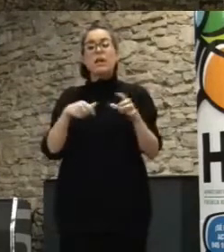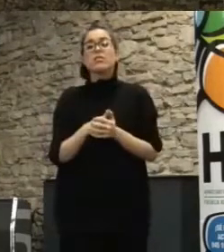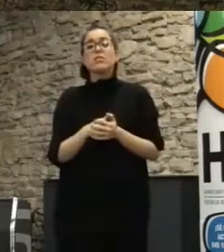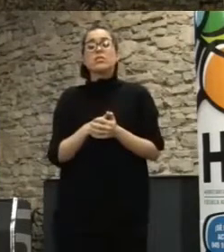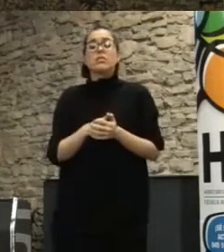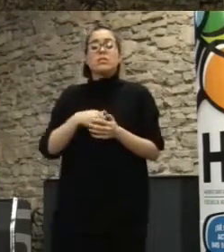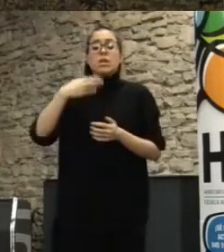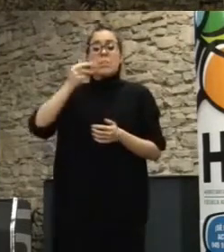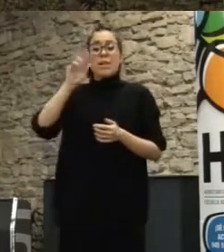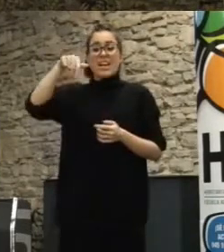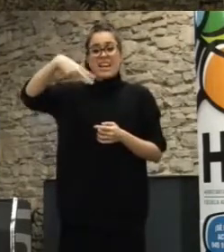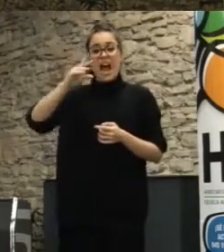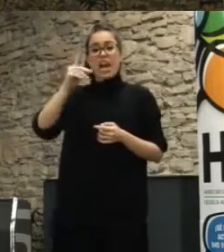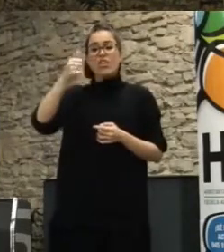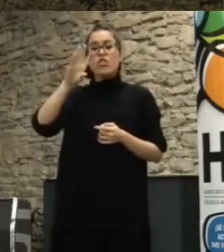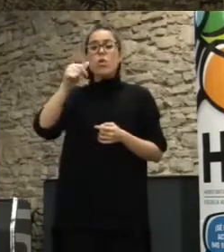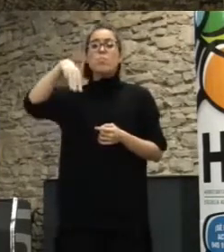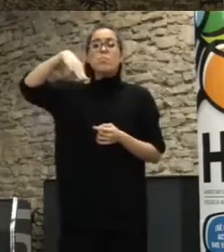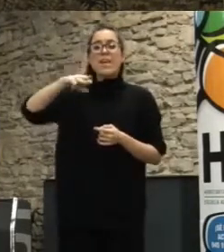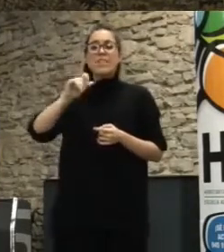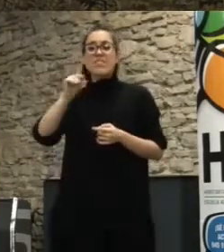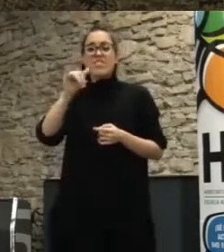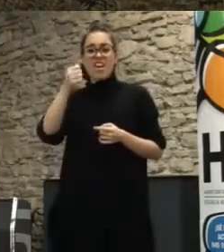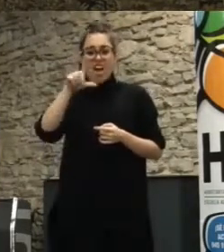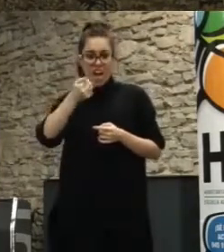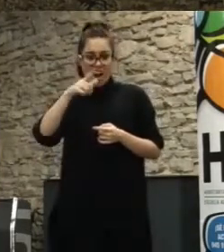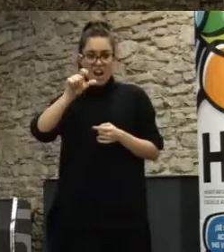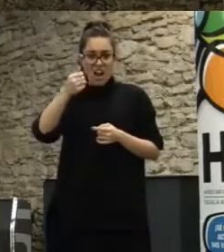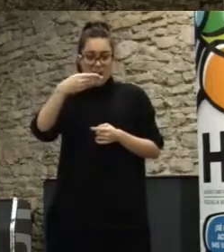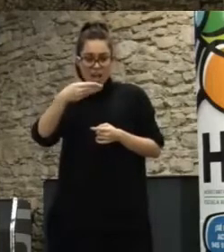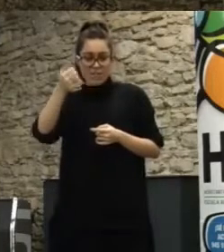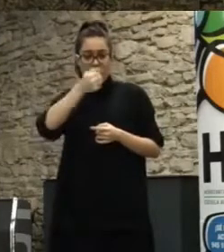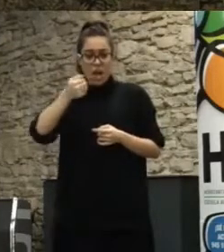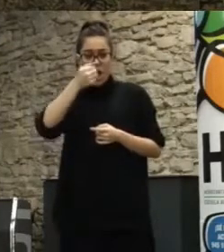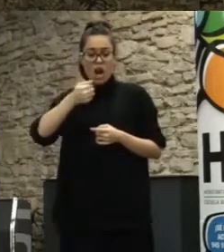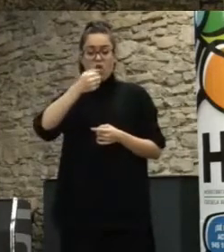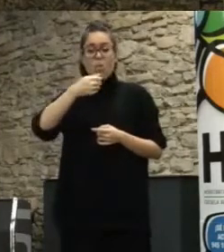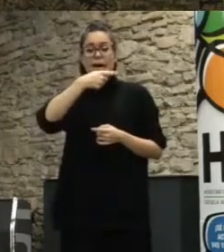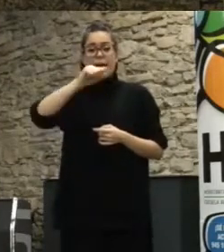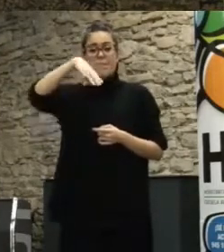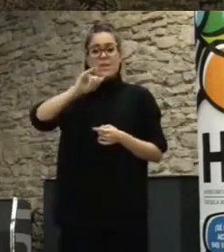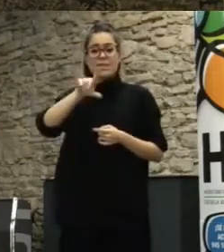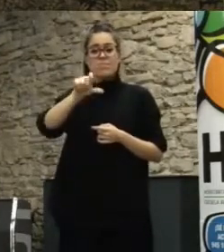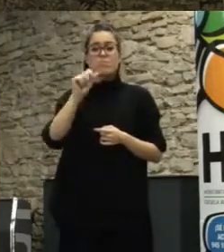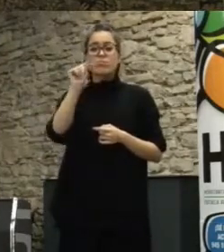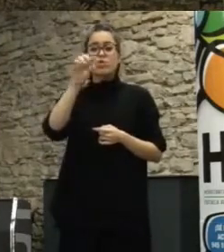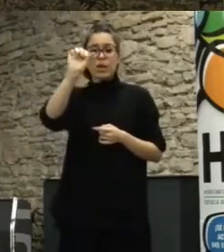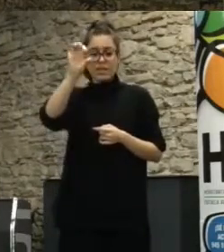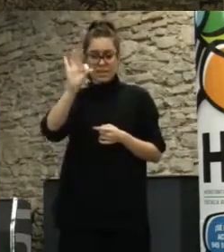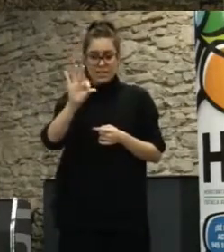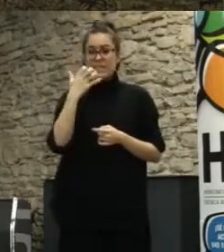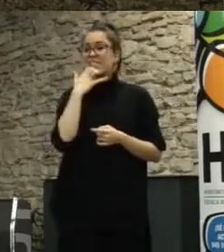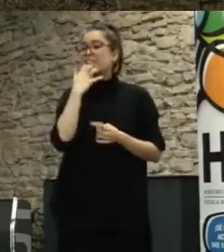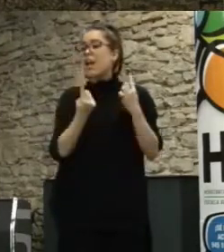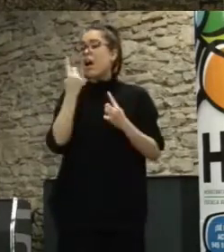este es el participa lab y medialab prado cualquier persona interesada en hablar